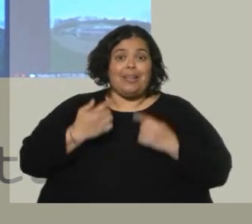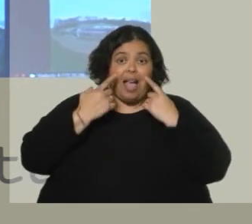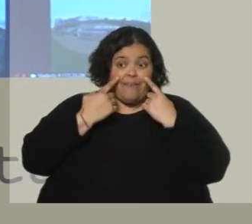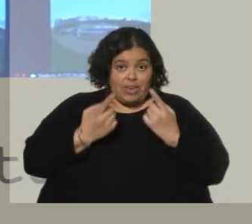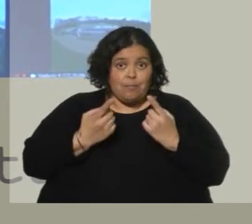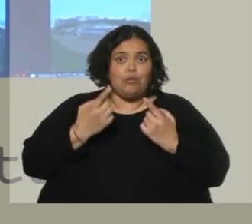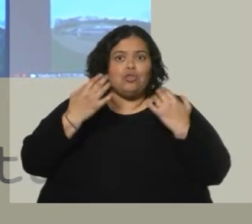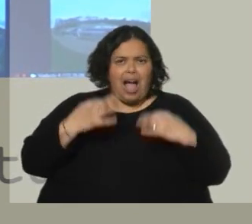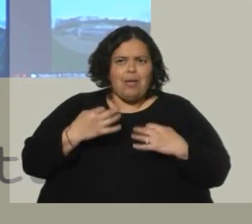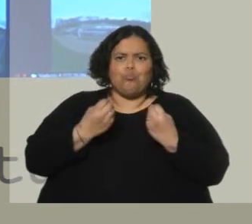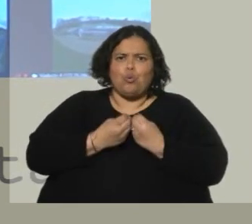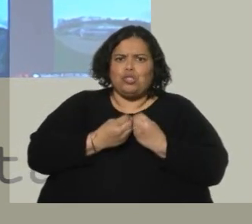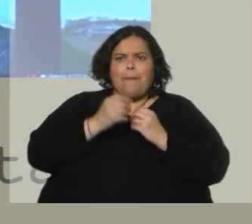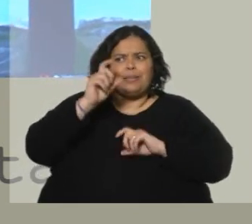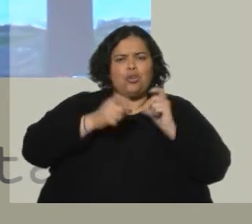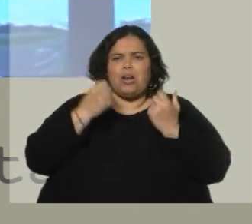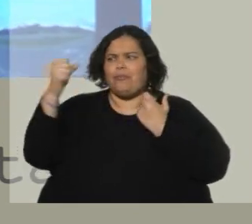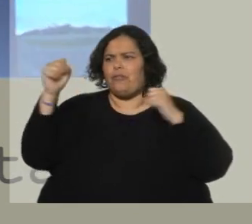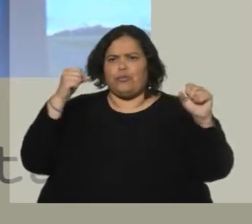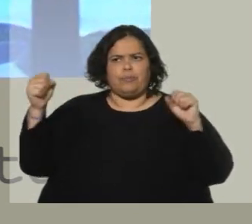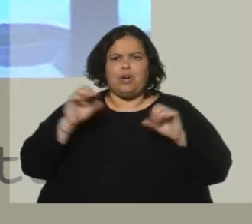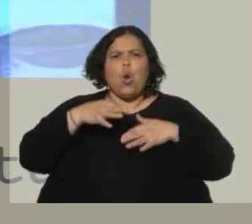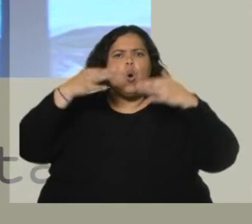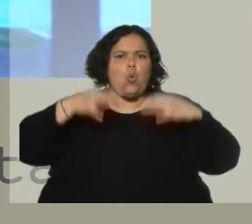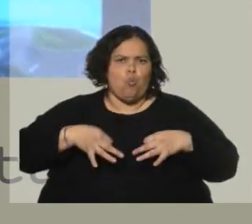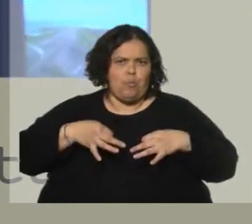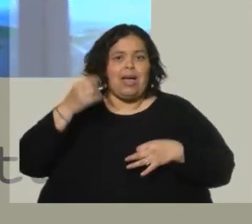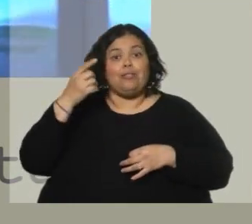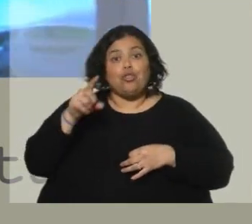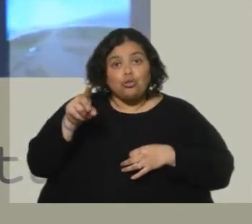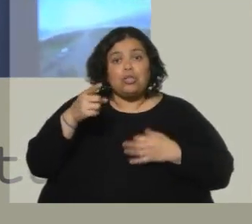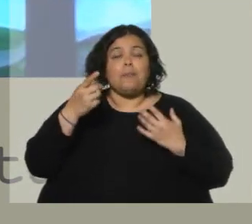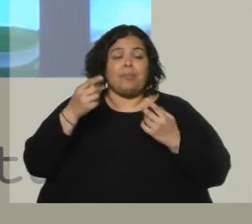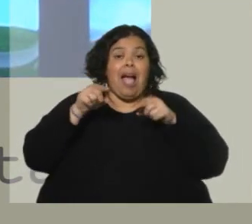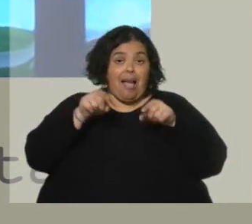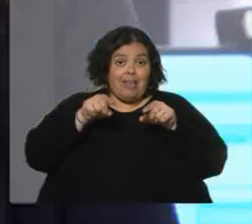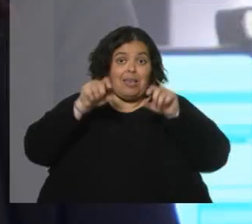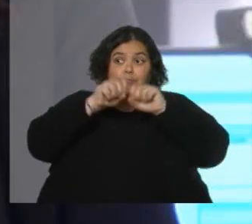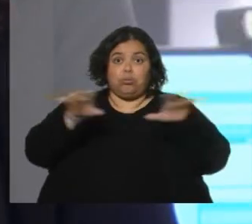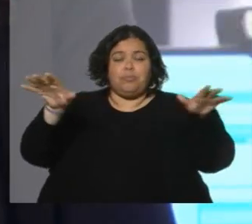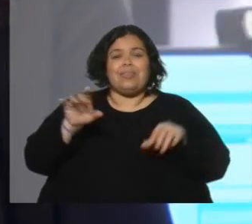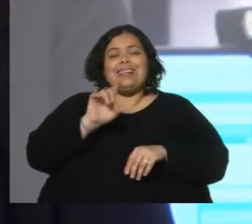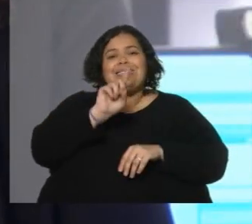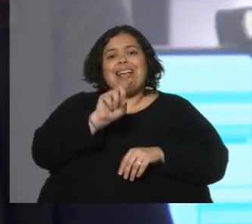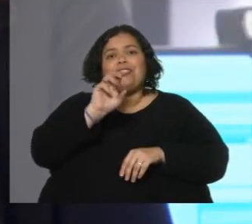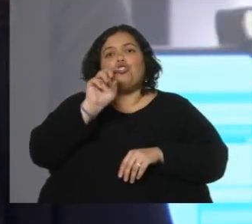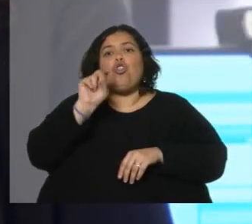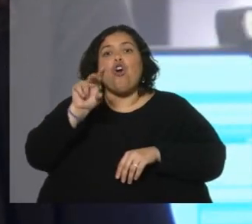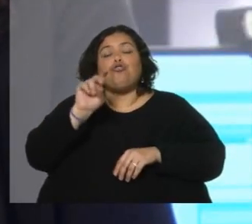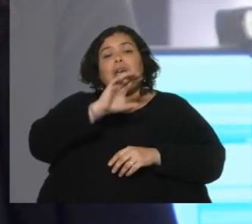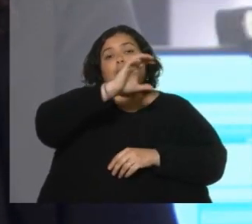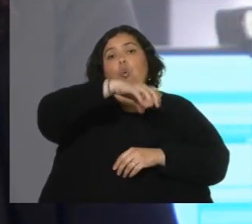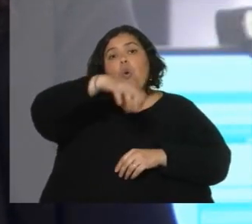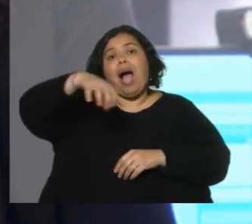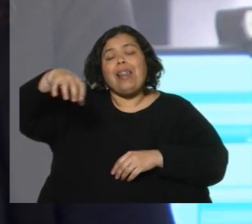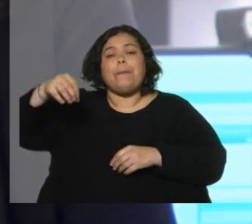había incumplimientos muy graves, por lo cual se desplegaron 112 puntos para el